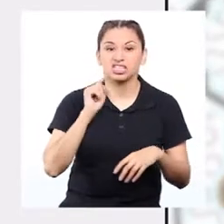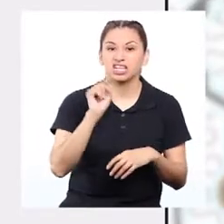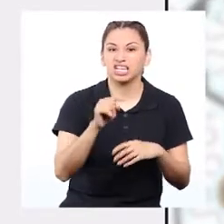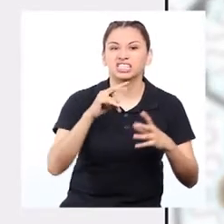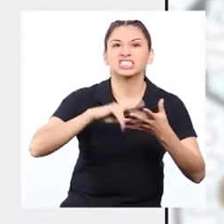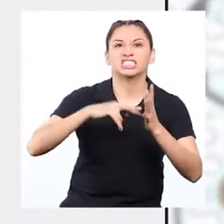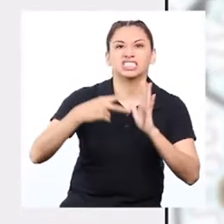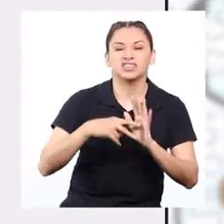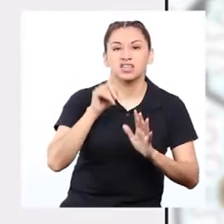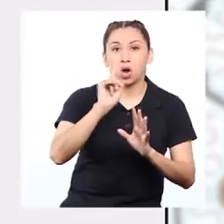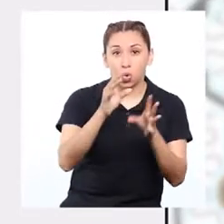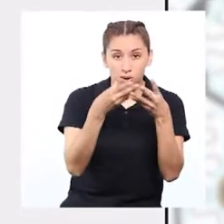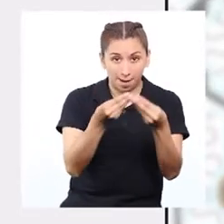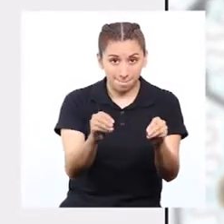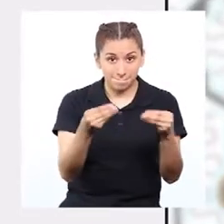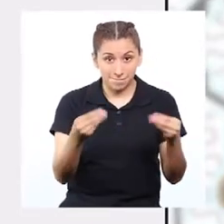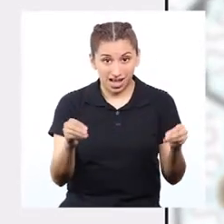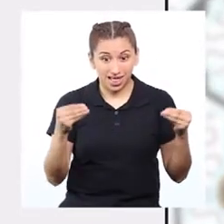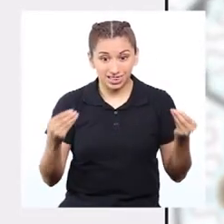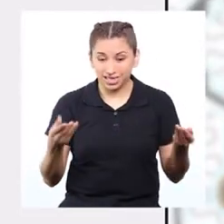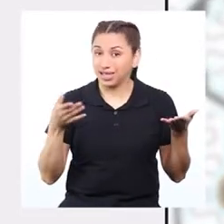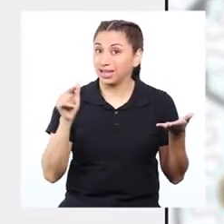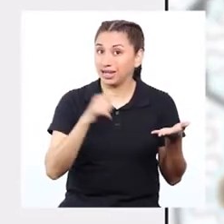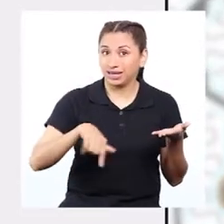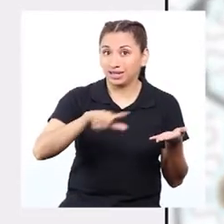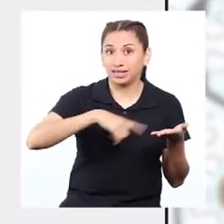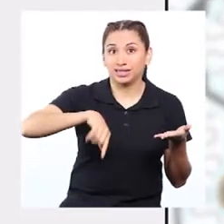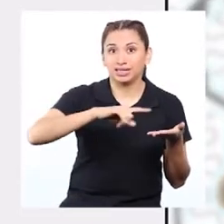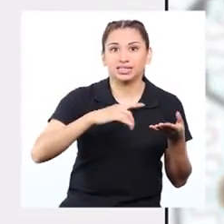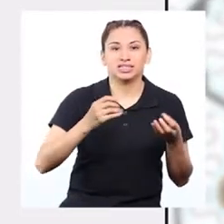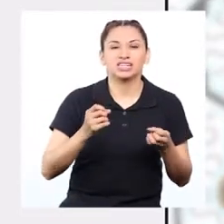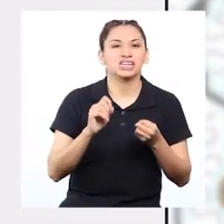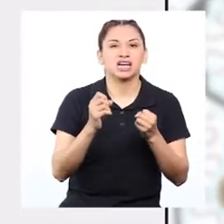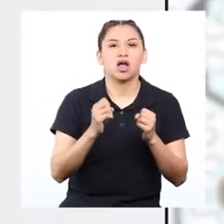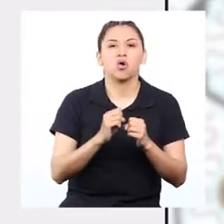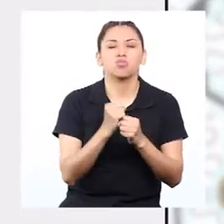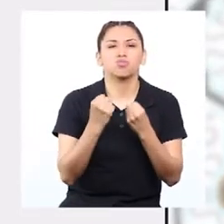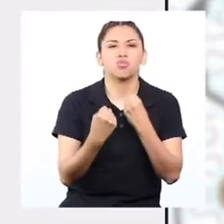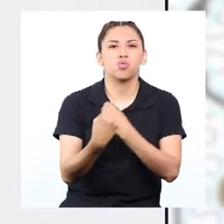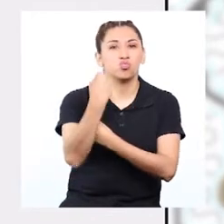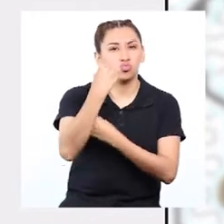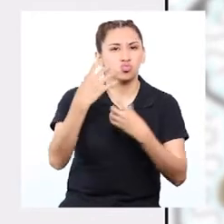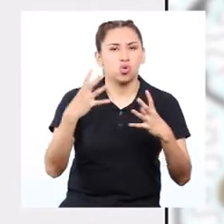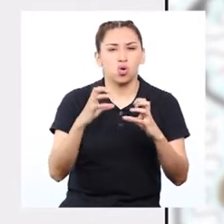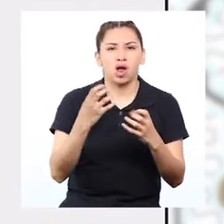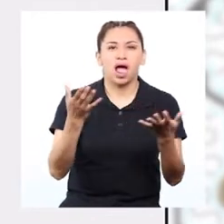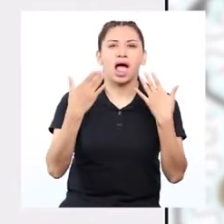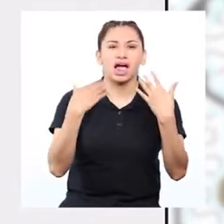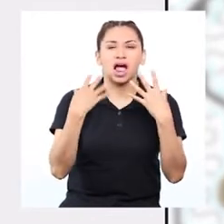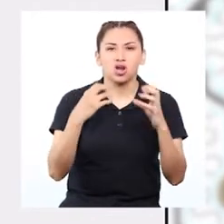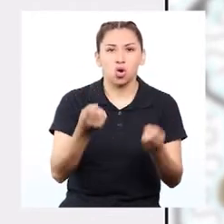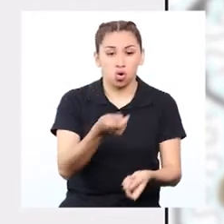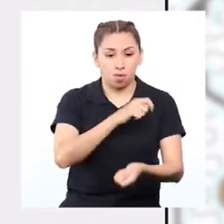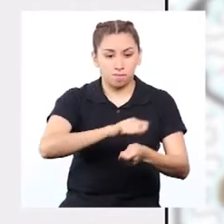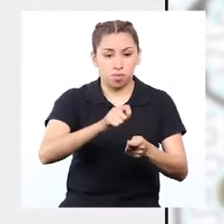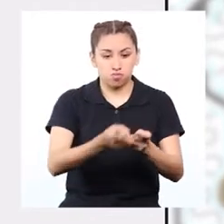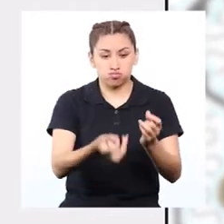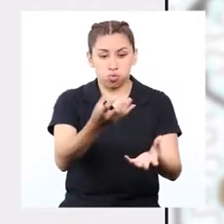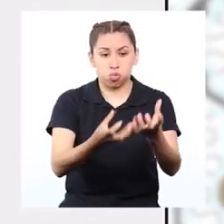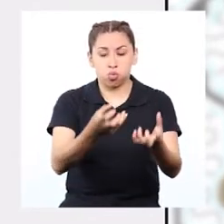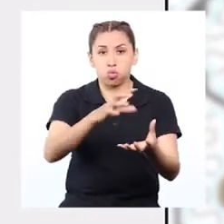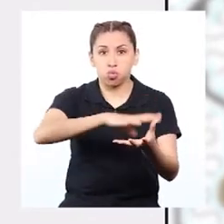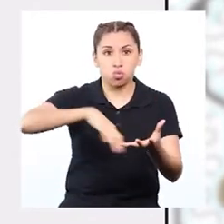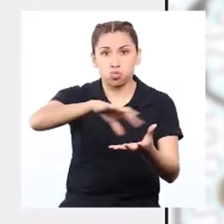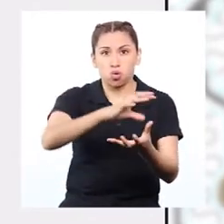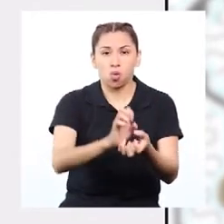fósil es una materia que tiene la propiedad de liberar la energía en forma de calor al ser quemada.